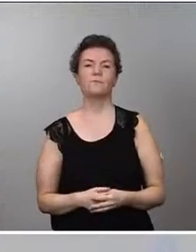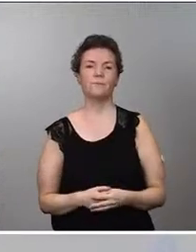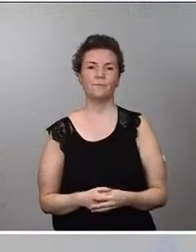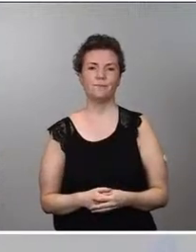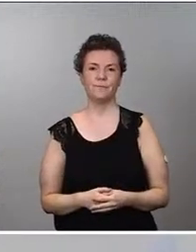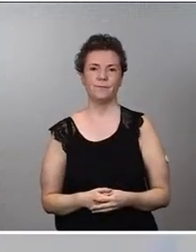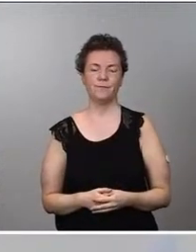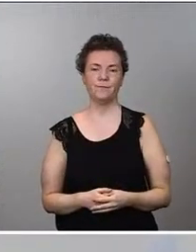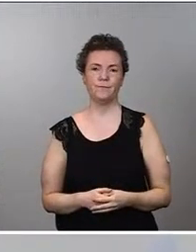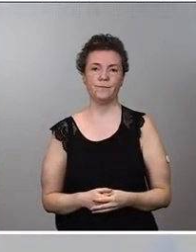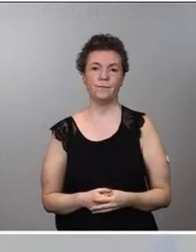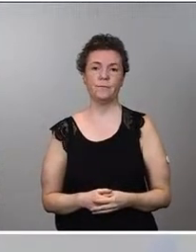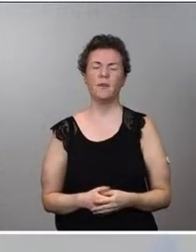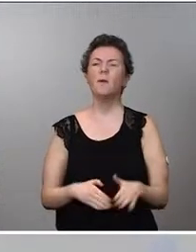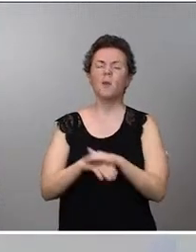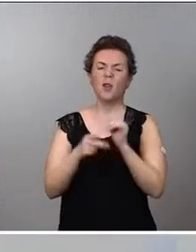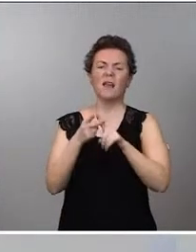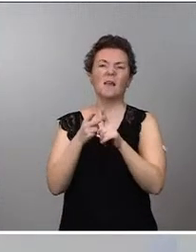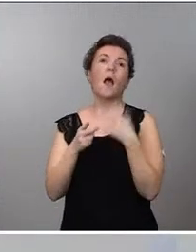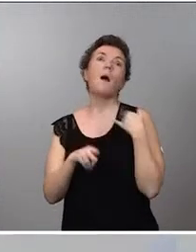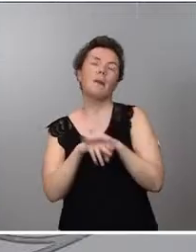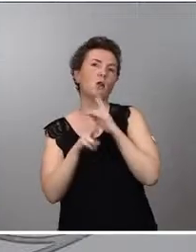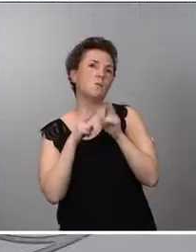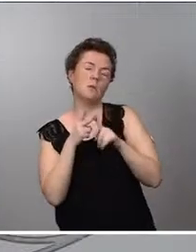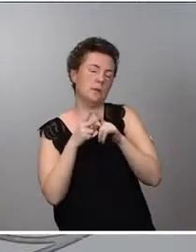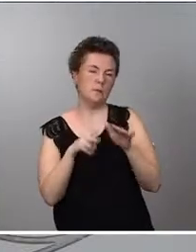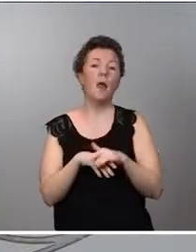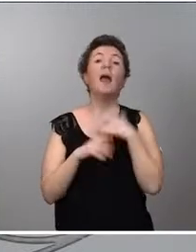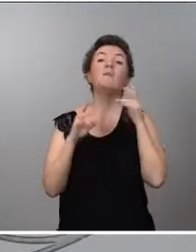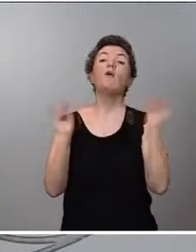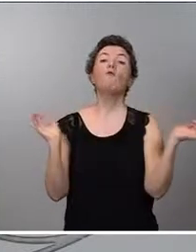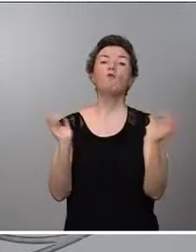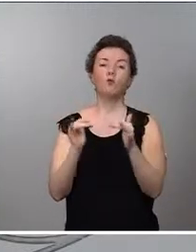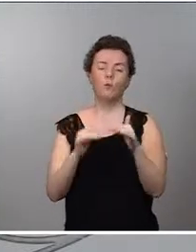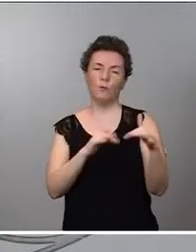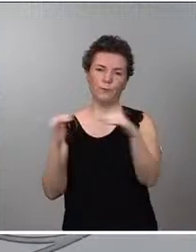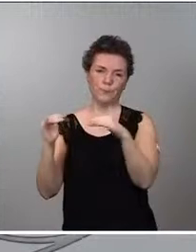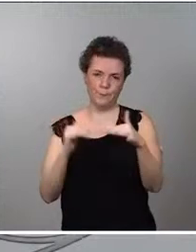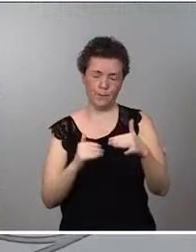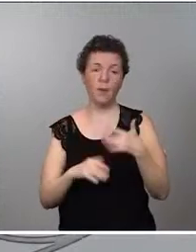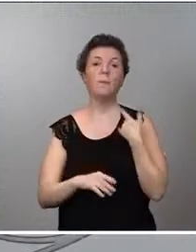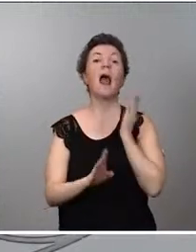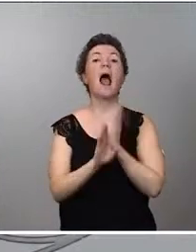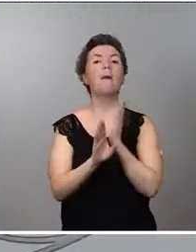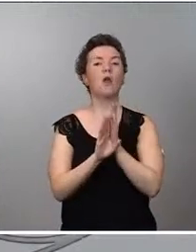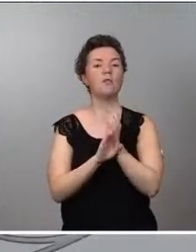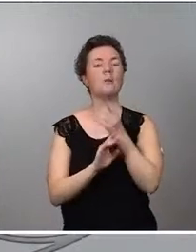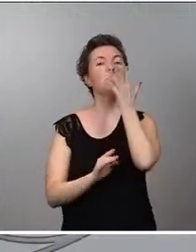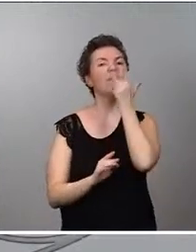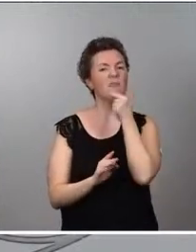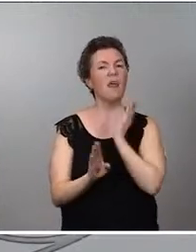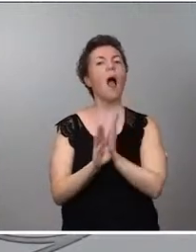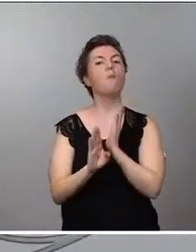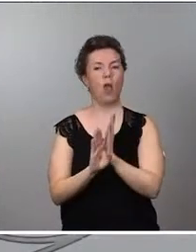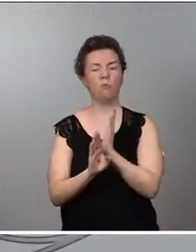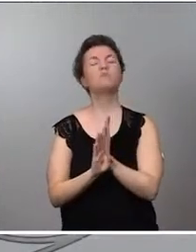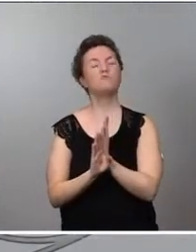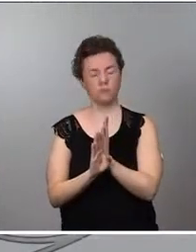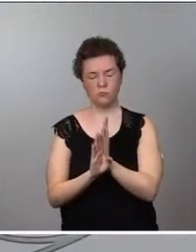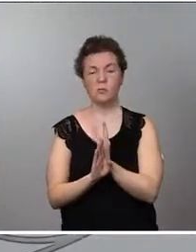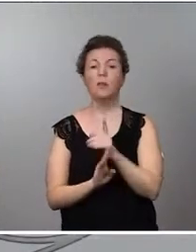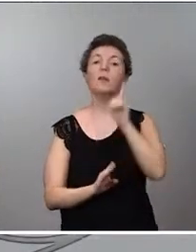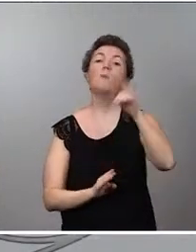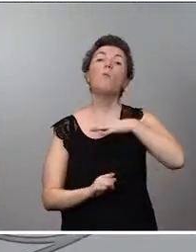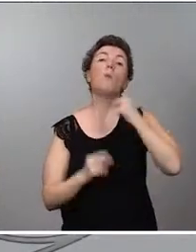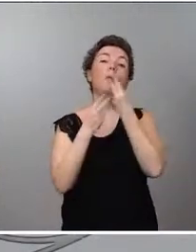Ah, perdón, tienes razón, se me olvidaba. El fútbol. Abonados, preferentemente abonados y también puede ser público